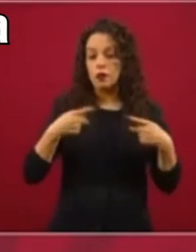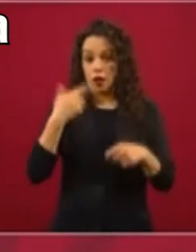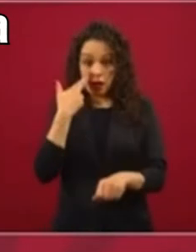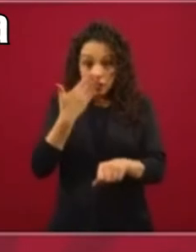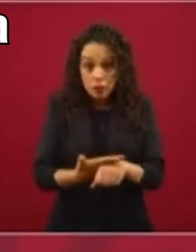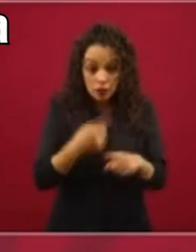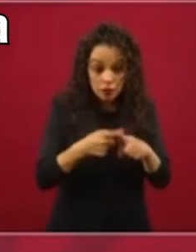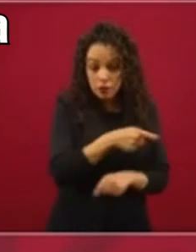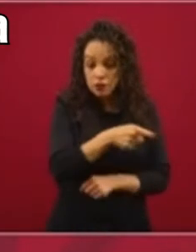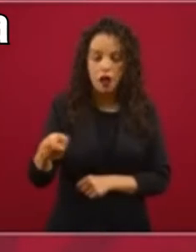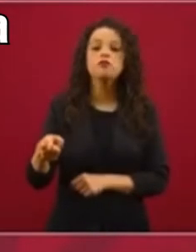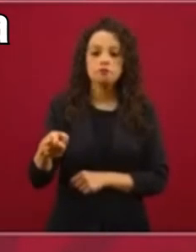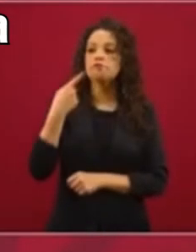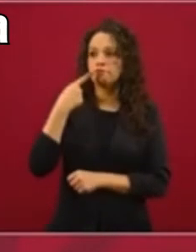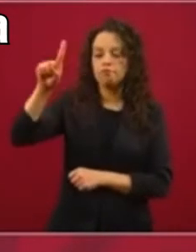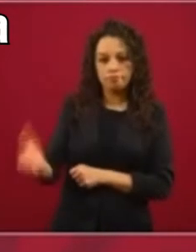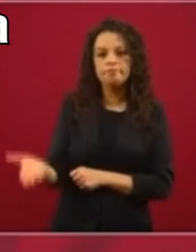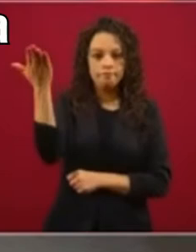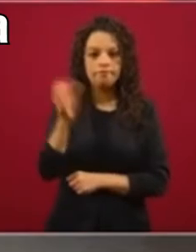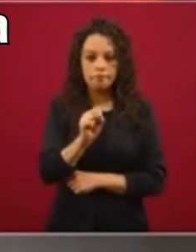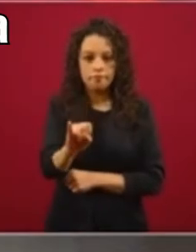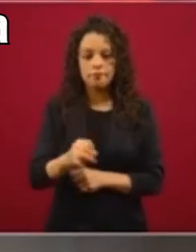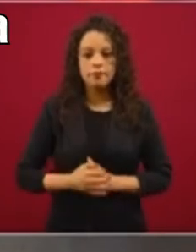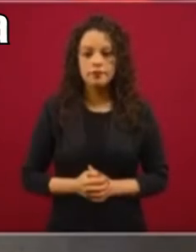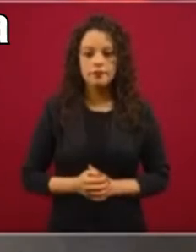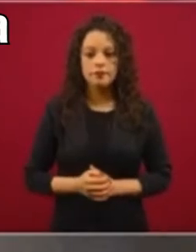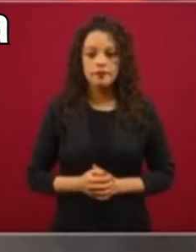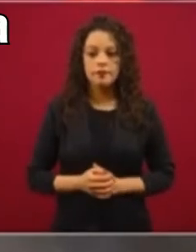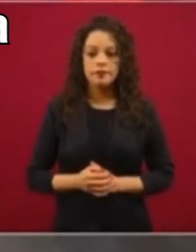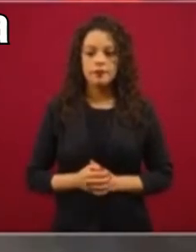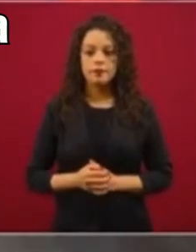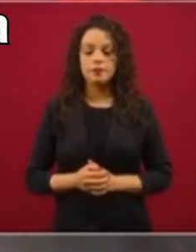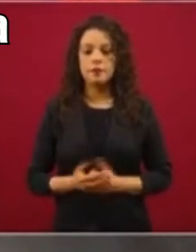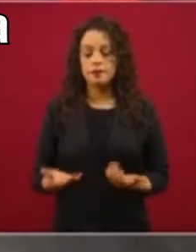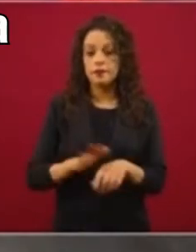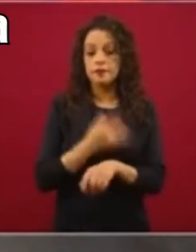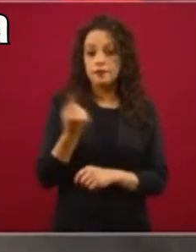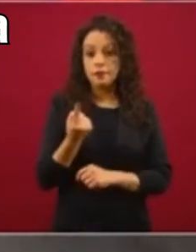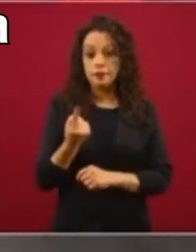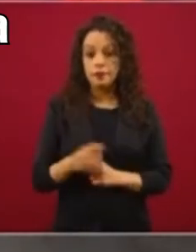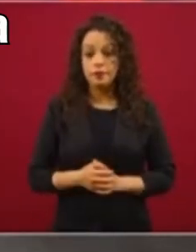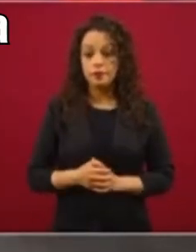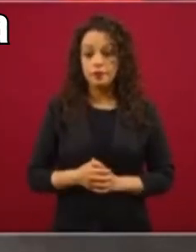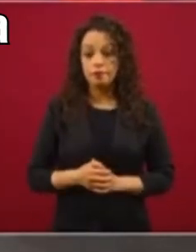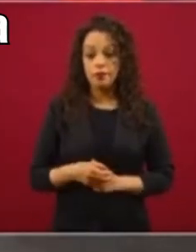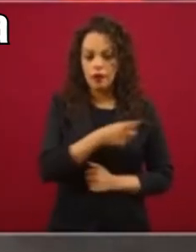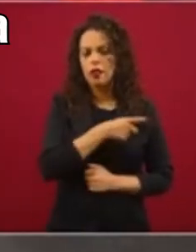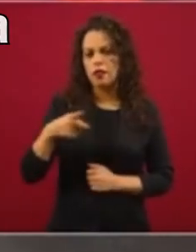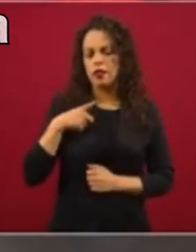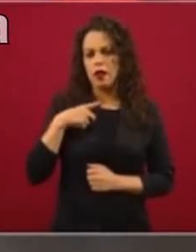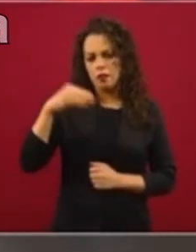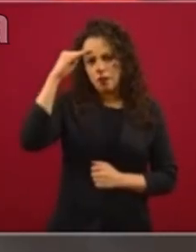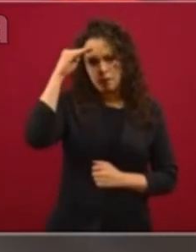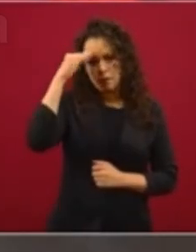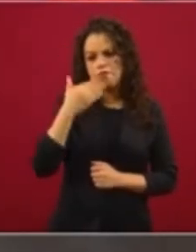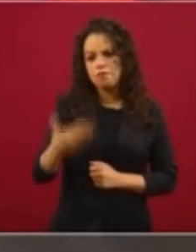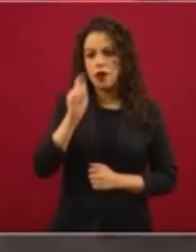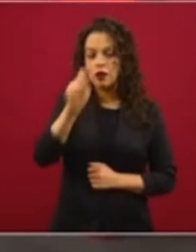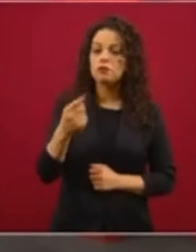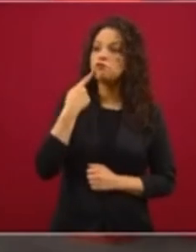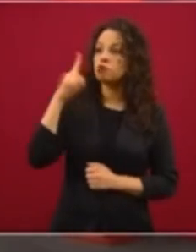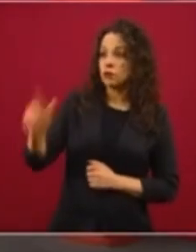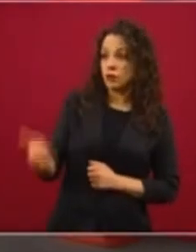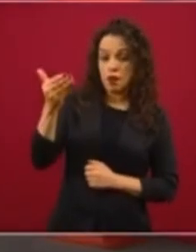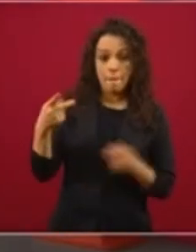deben considerarse en estas acusaciones a